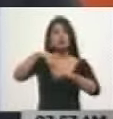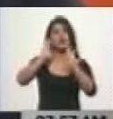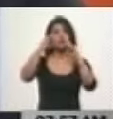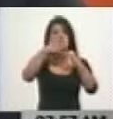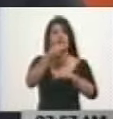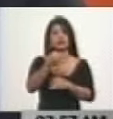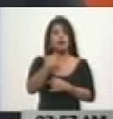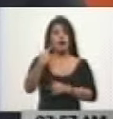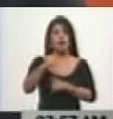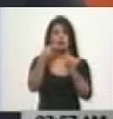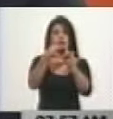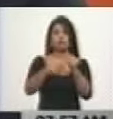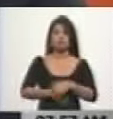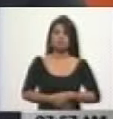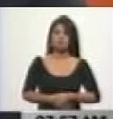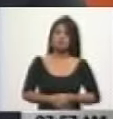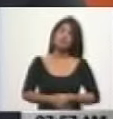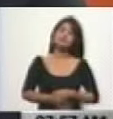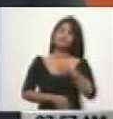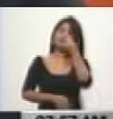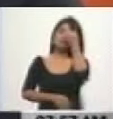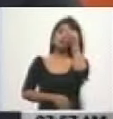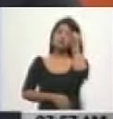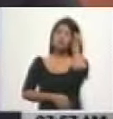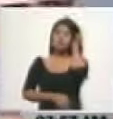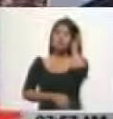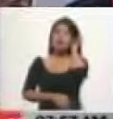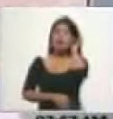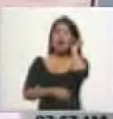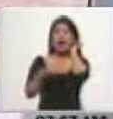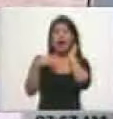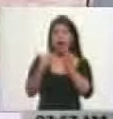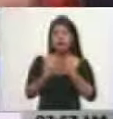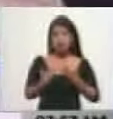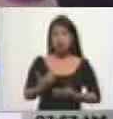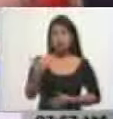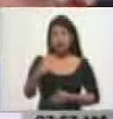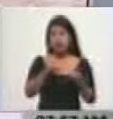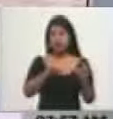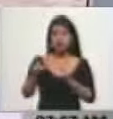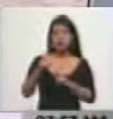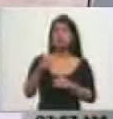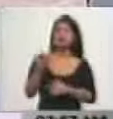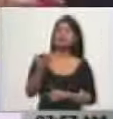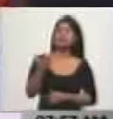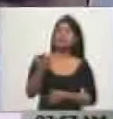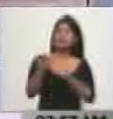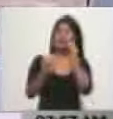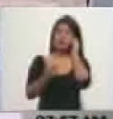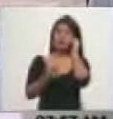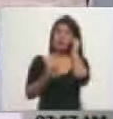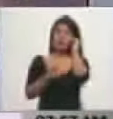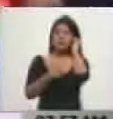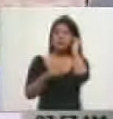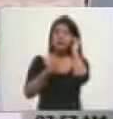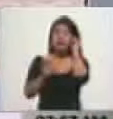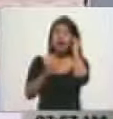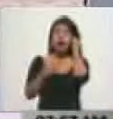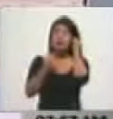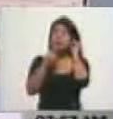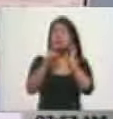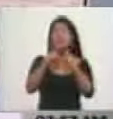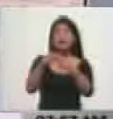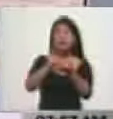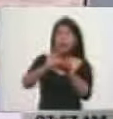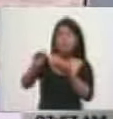Y hasta la fecha, por supuesto, se han otorgado créditos a través de la banca por el orden de los 5 mil